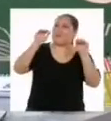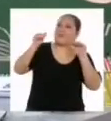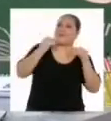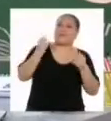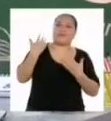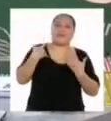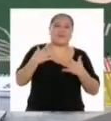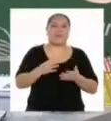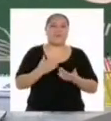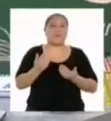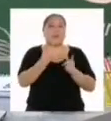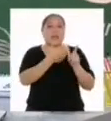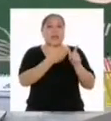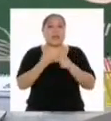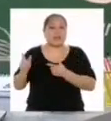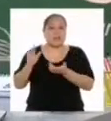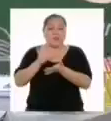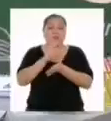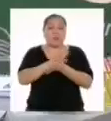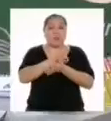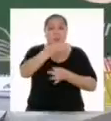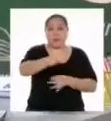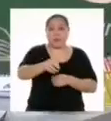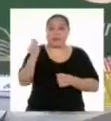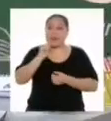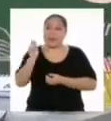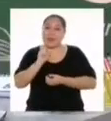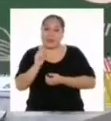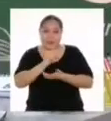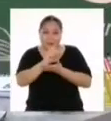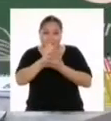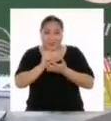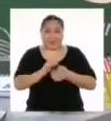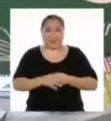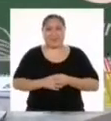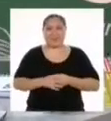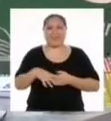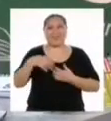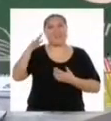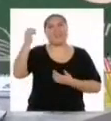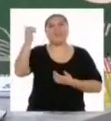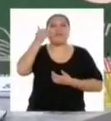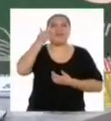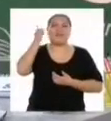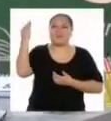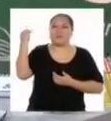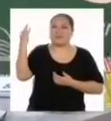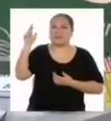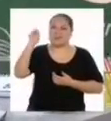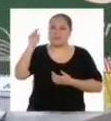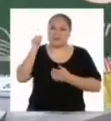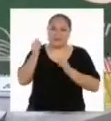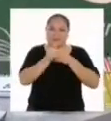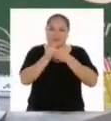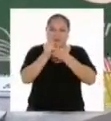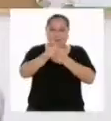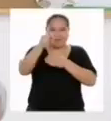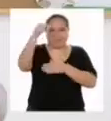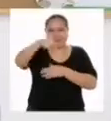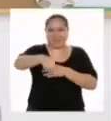voz y tengan a la mano papel y lápiz para apuntar. Ahora sí, llamemos al profesor para que nos guíe en esta nueva aventura.